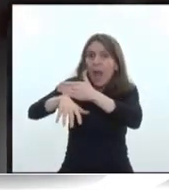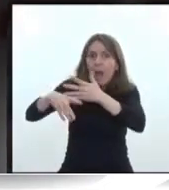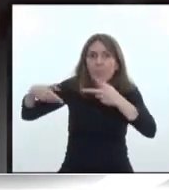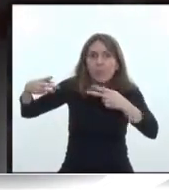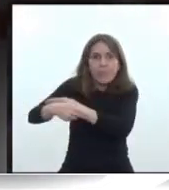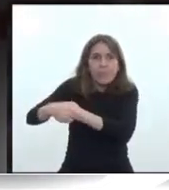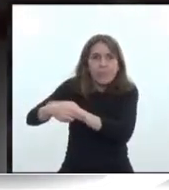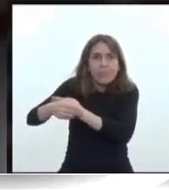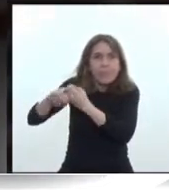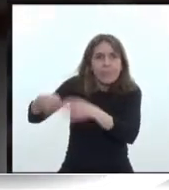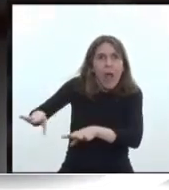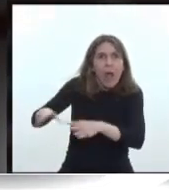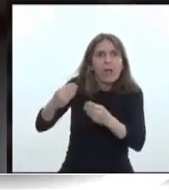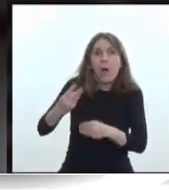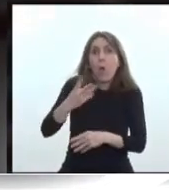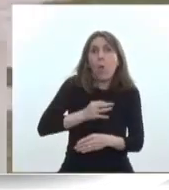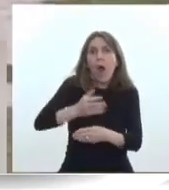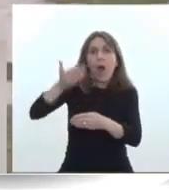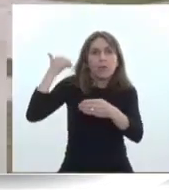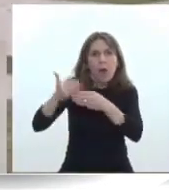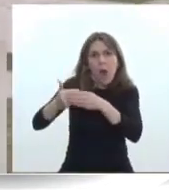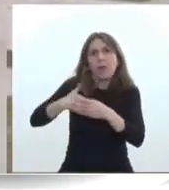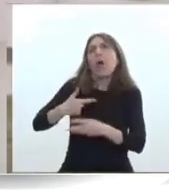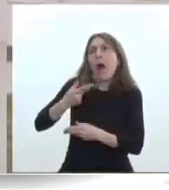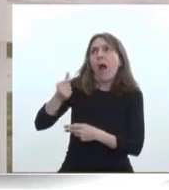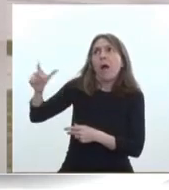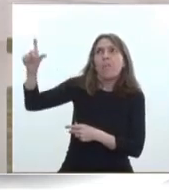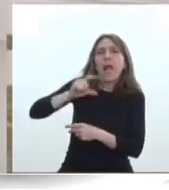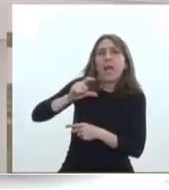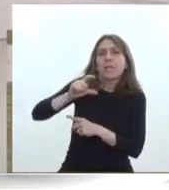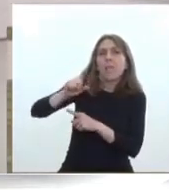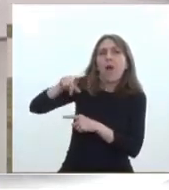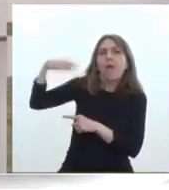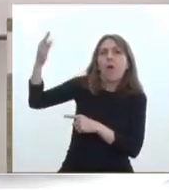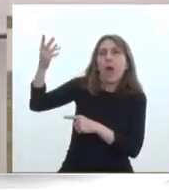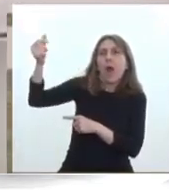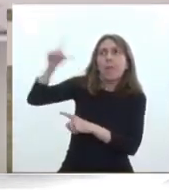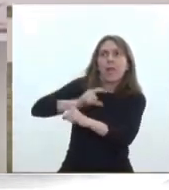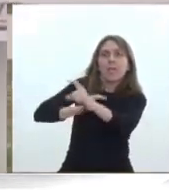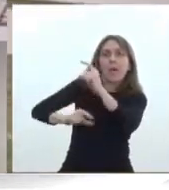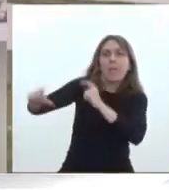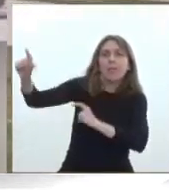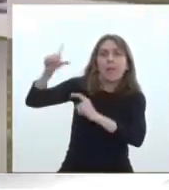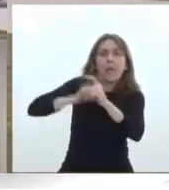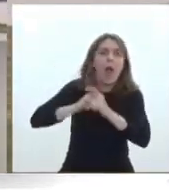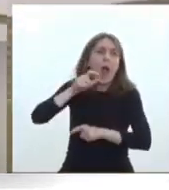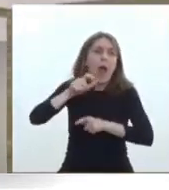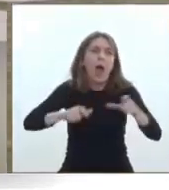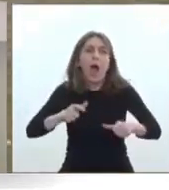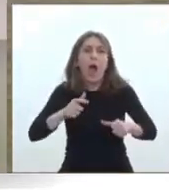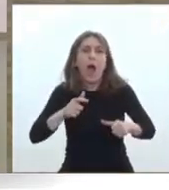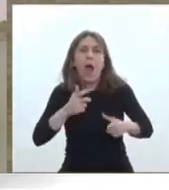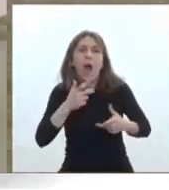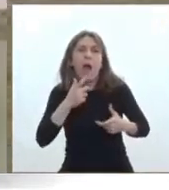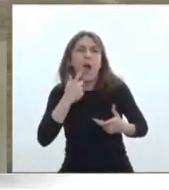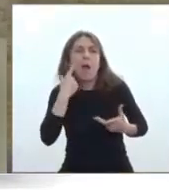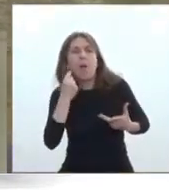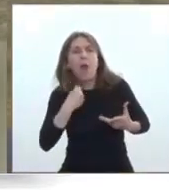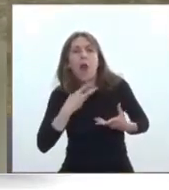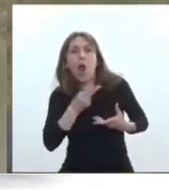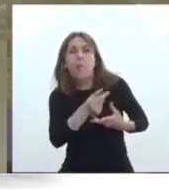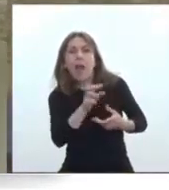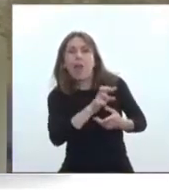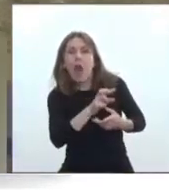Tomamos deuda una y otra vez, los pícaros compraron dólares una y otra vez, se los